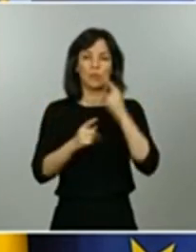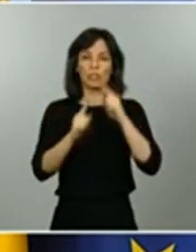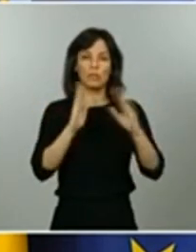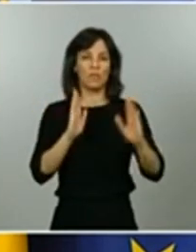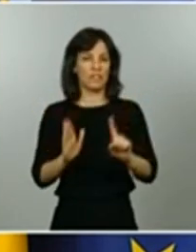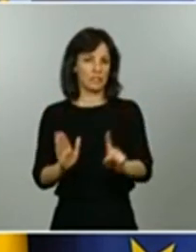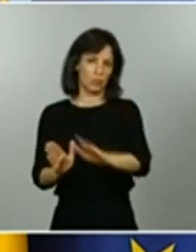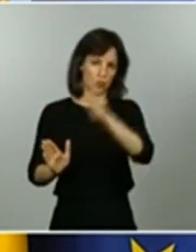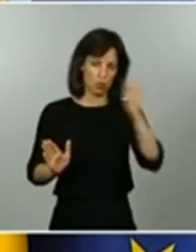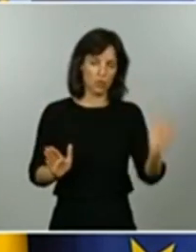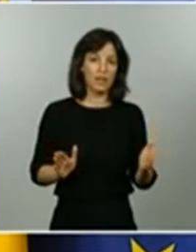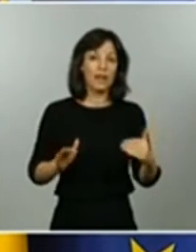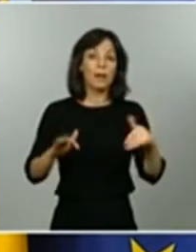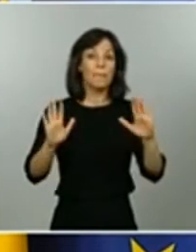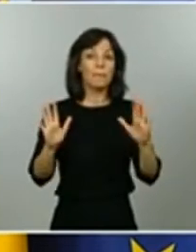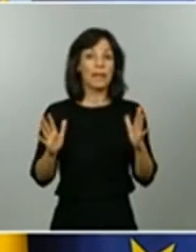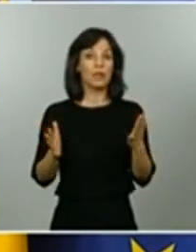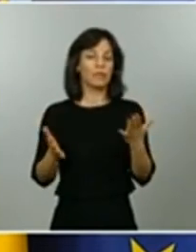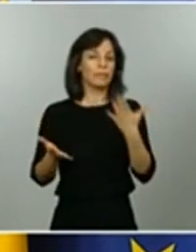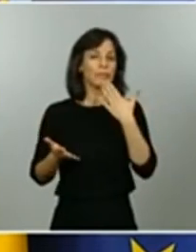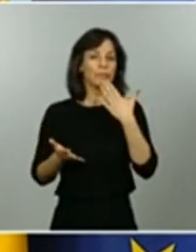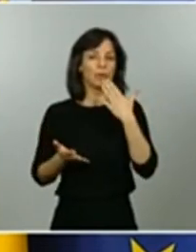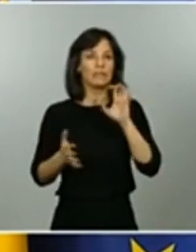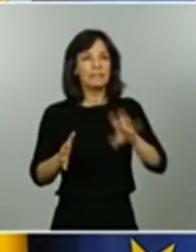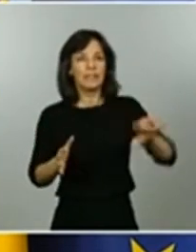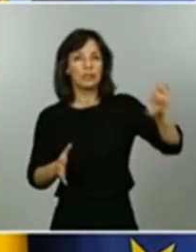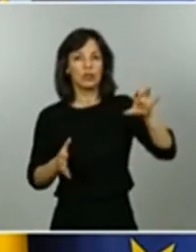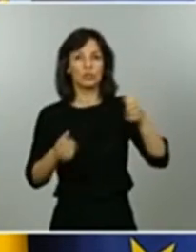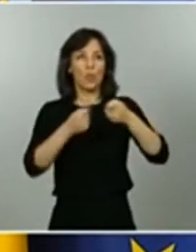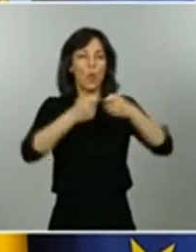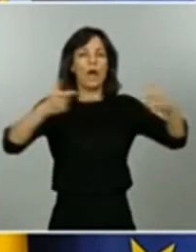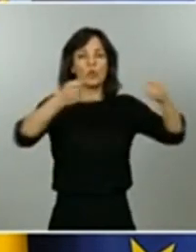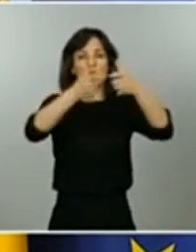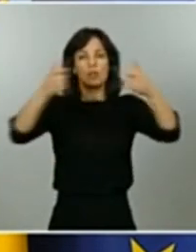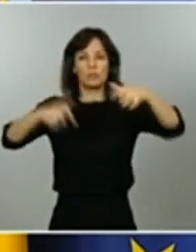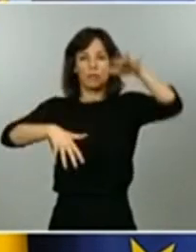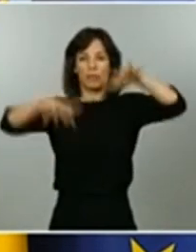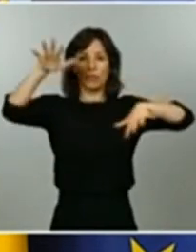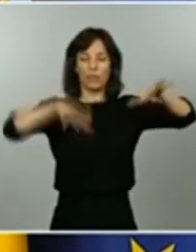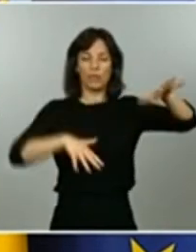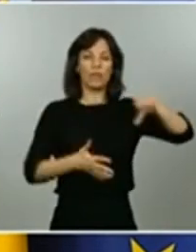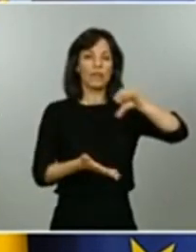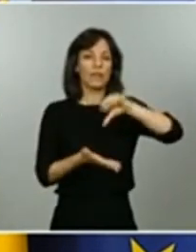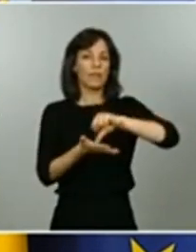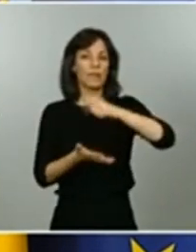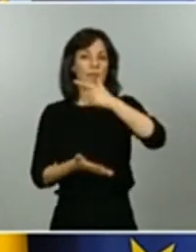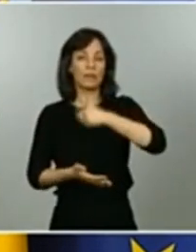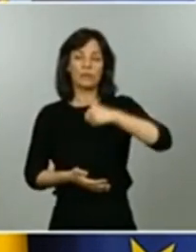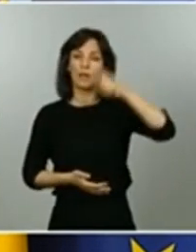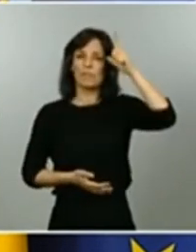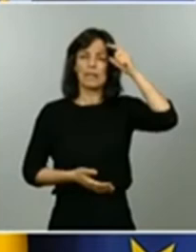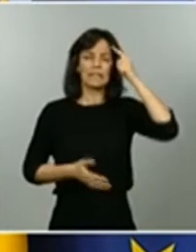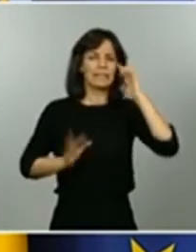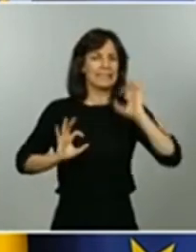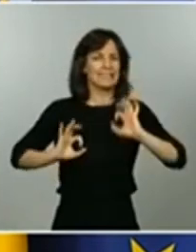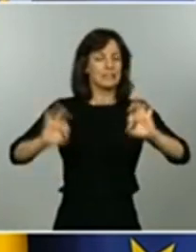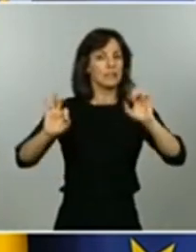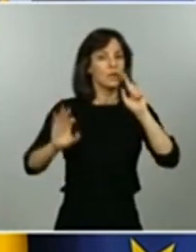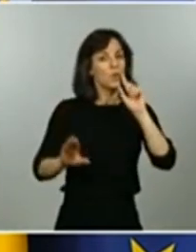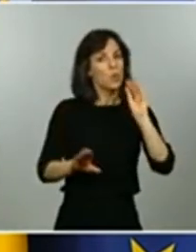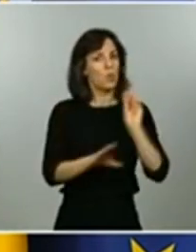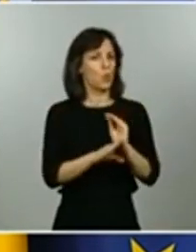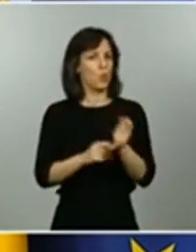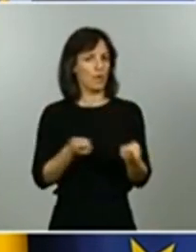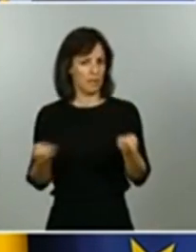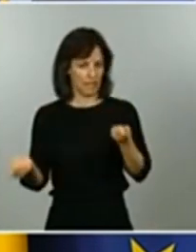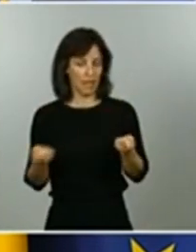de casos que se puede esperar en unos sitios y otros puede cambiar Ceuta y Melilla son enclaves muy particulares en los que tenemos que tener mucho cuidado pero también es cierto que la evolución de